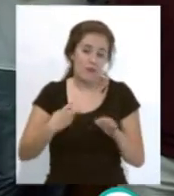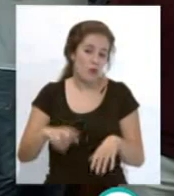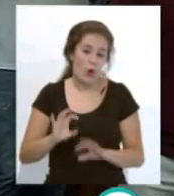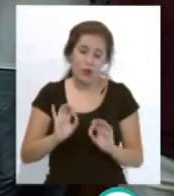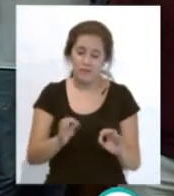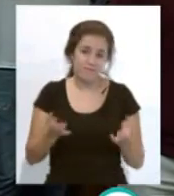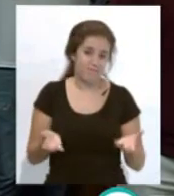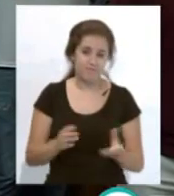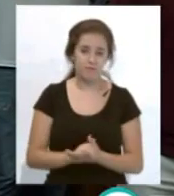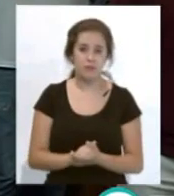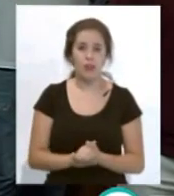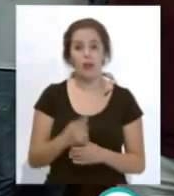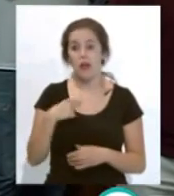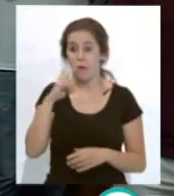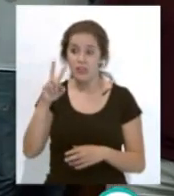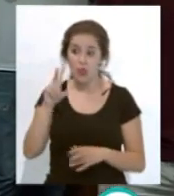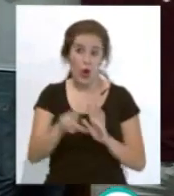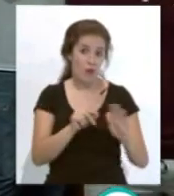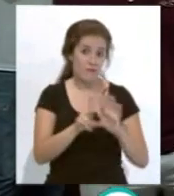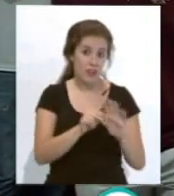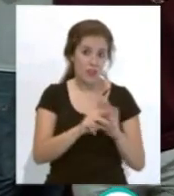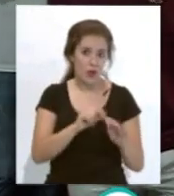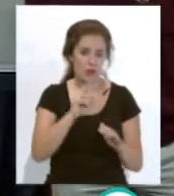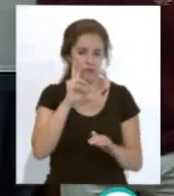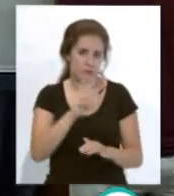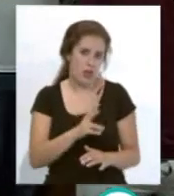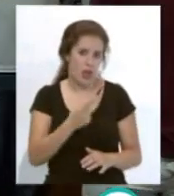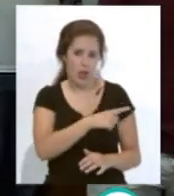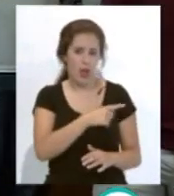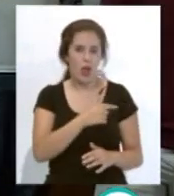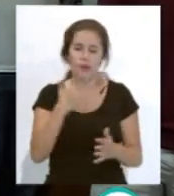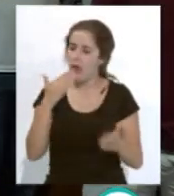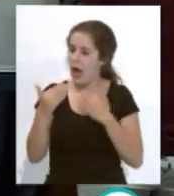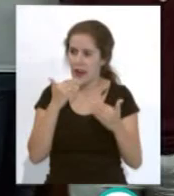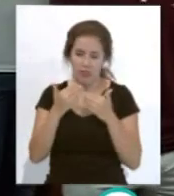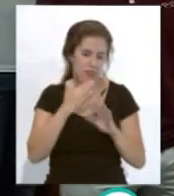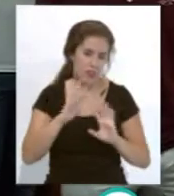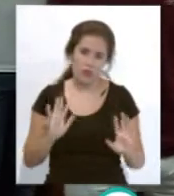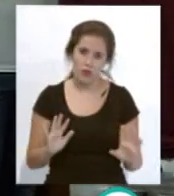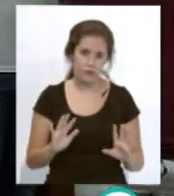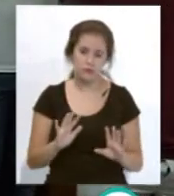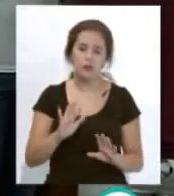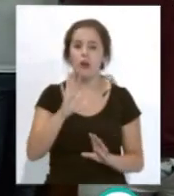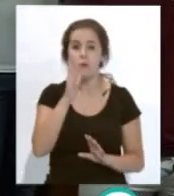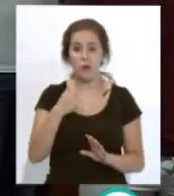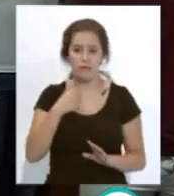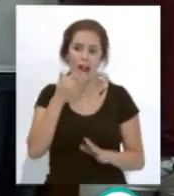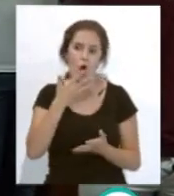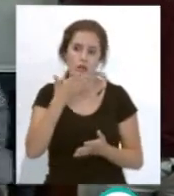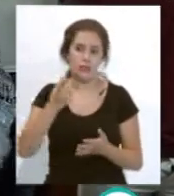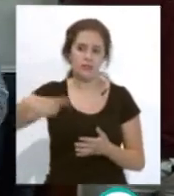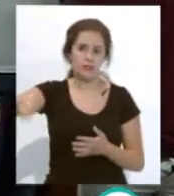cosas. Como hemos visto en el vídeo, se ve que está enormemente agradecido a, como he dicho antes, los oyentes